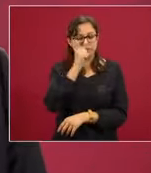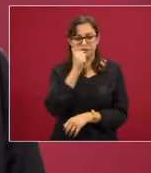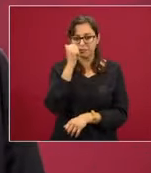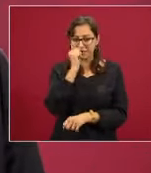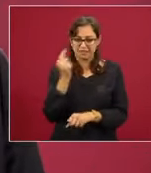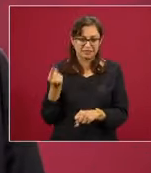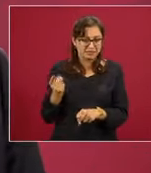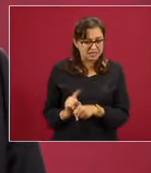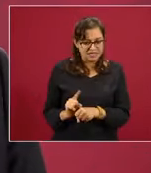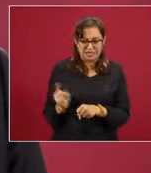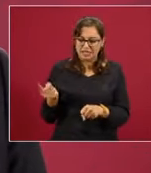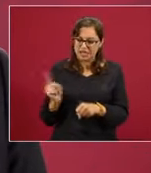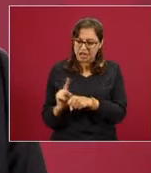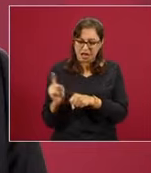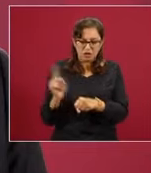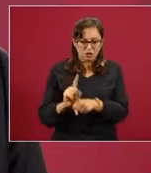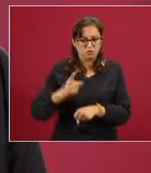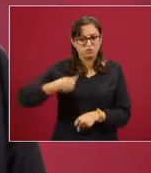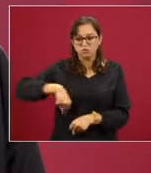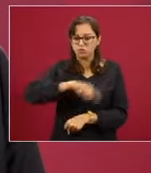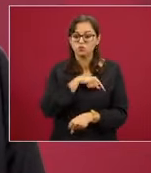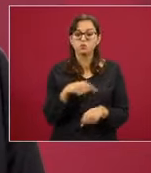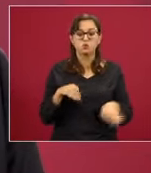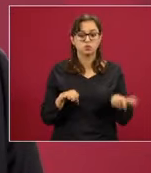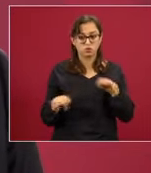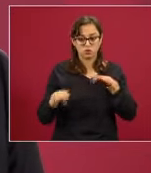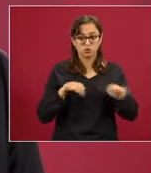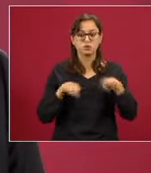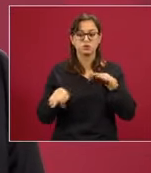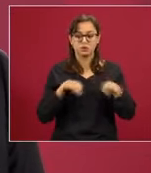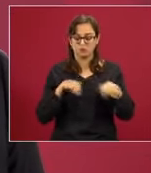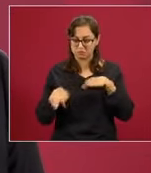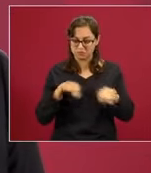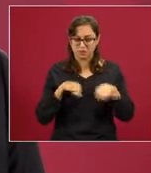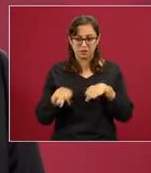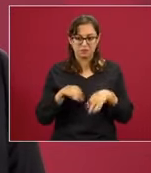hacemos y lo vamos a seguir